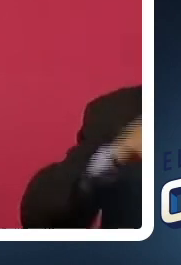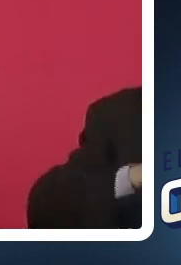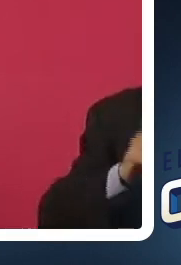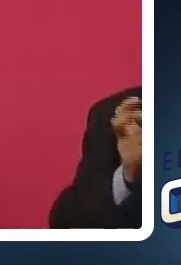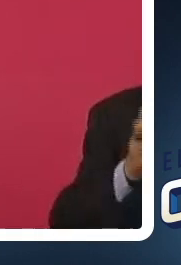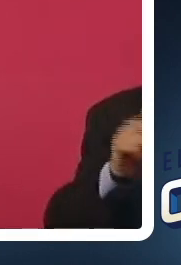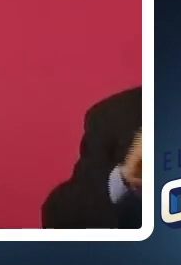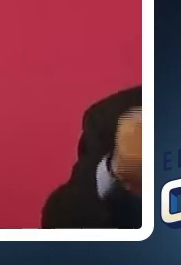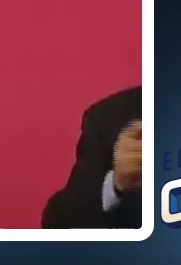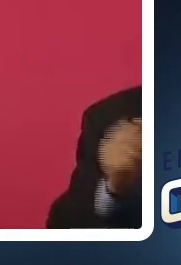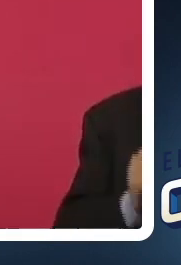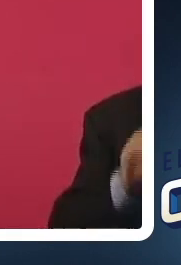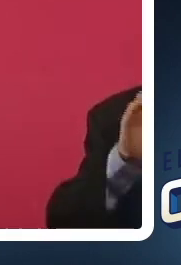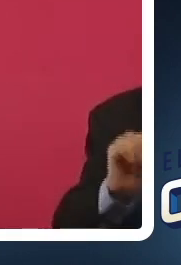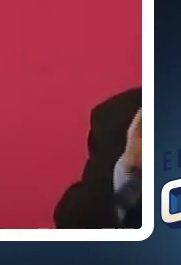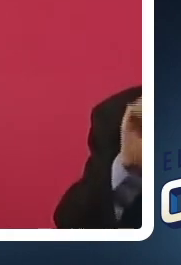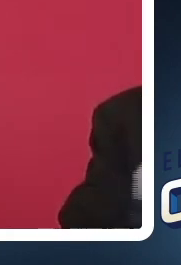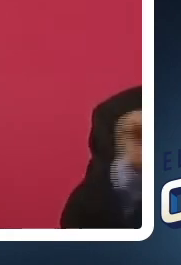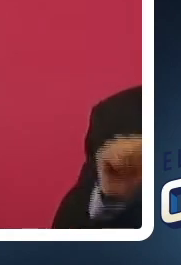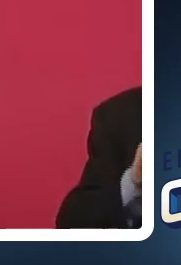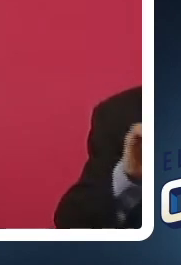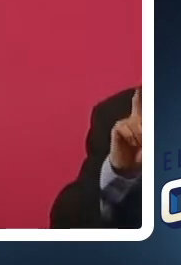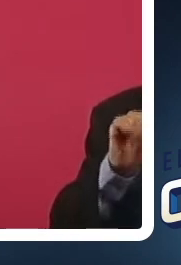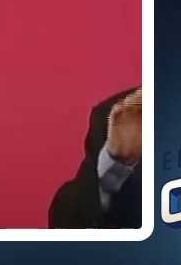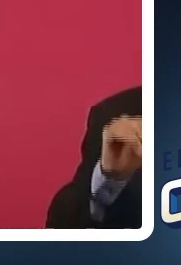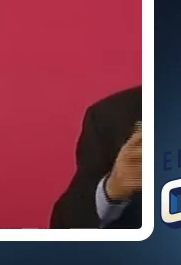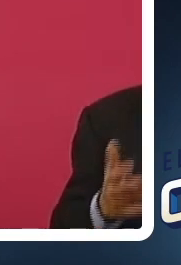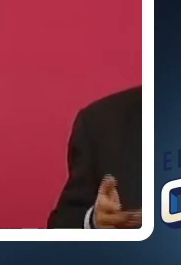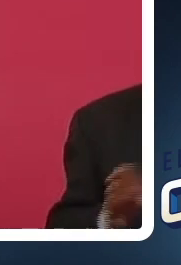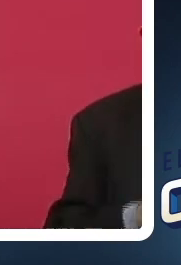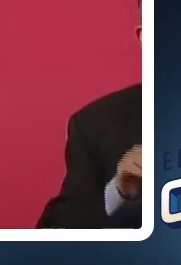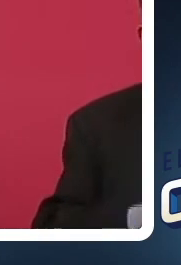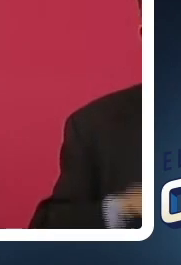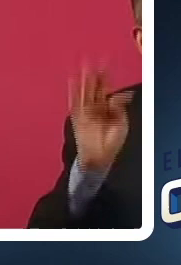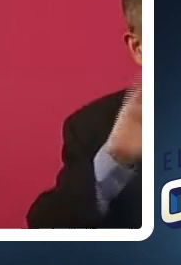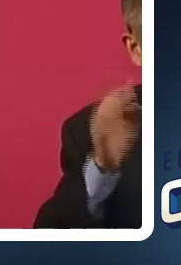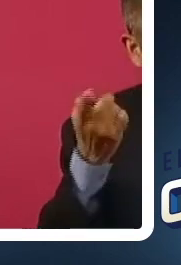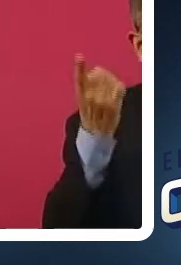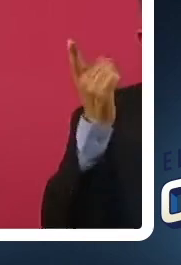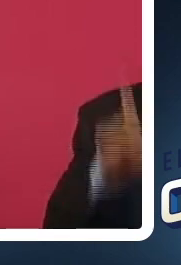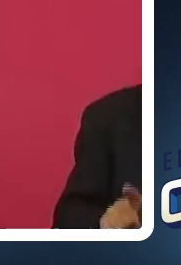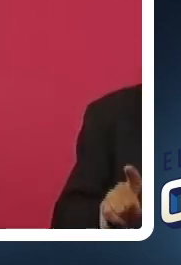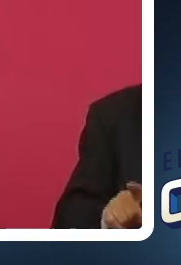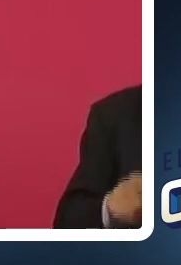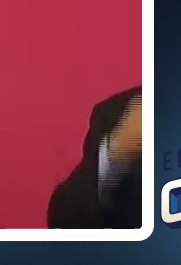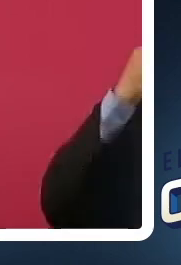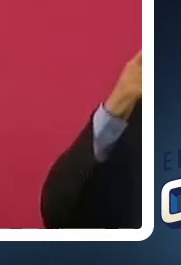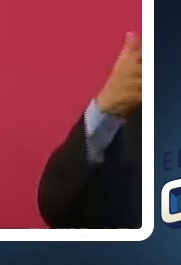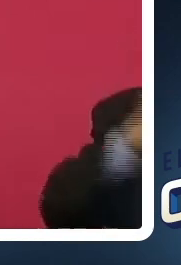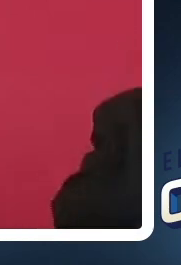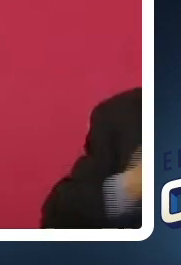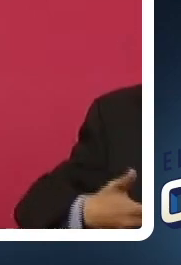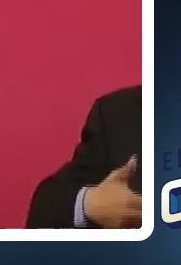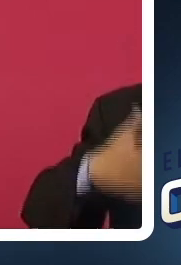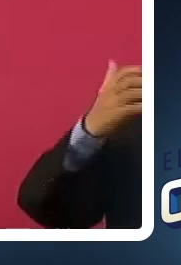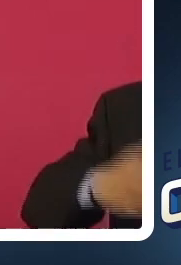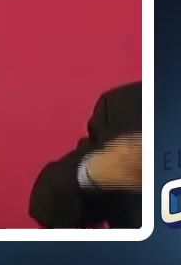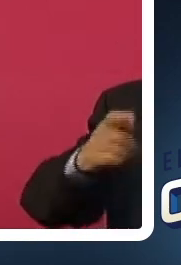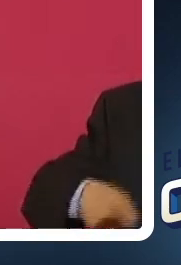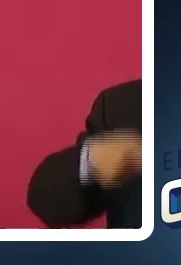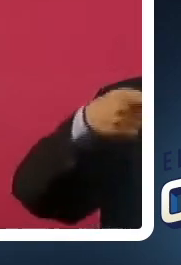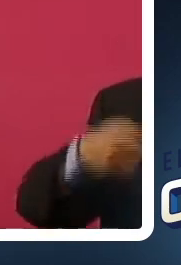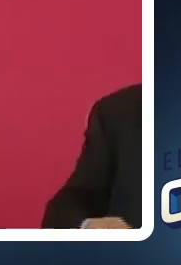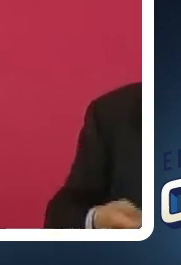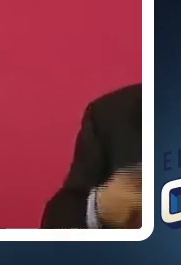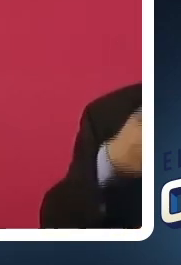cabeza de vaca o, en dado caso, si instruiría para que su sucesor termine esta labor y